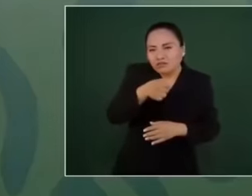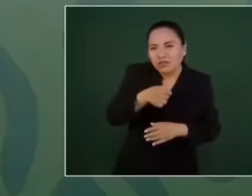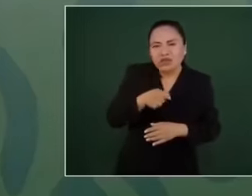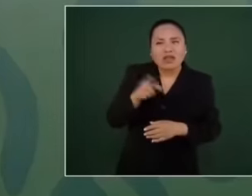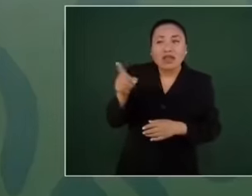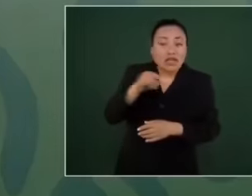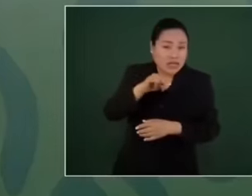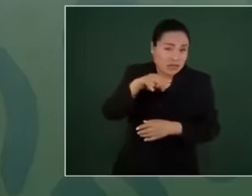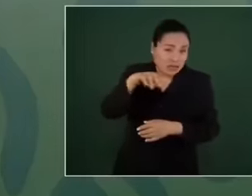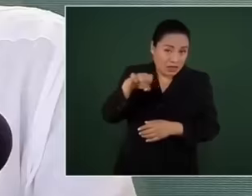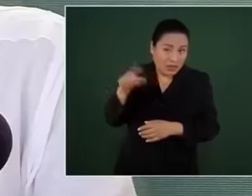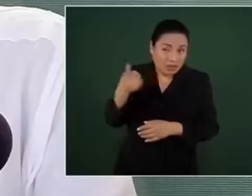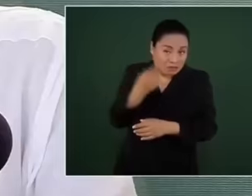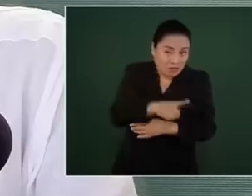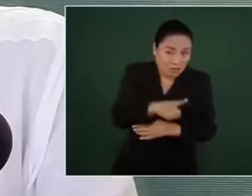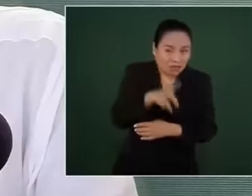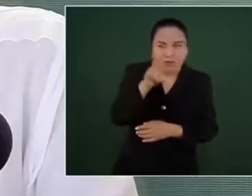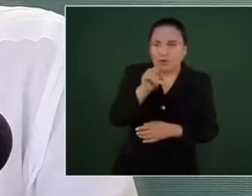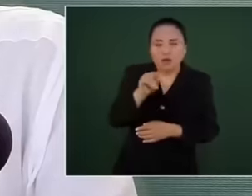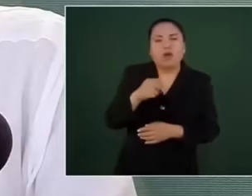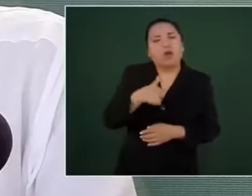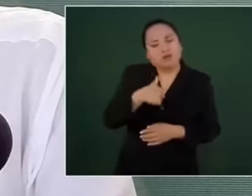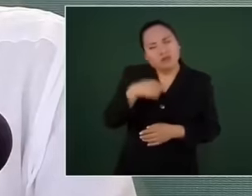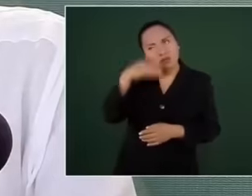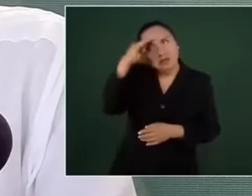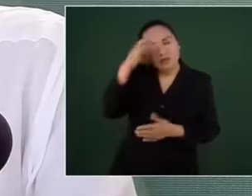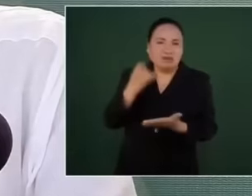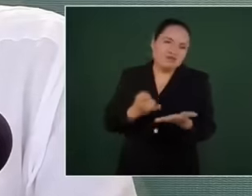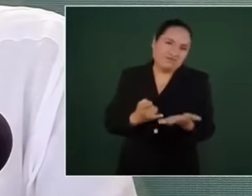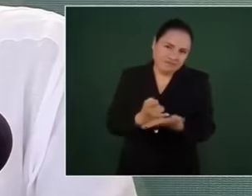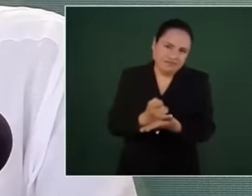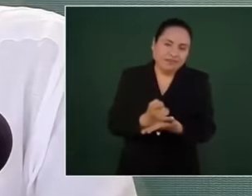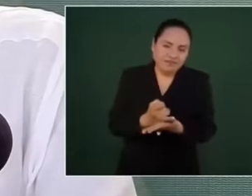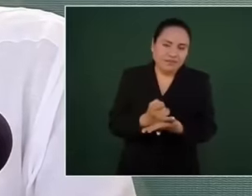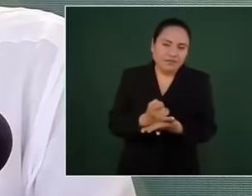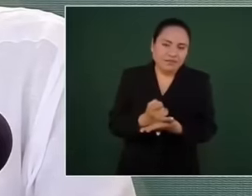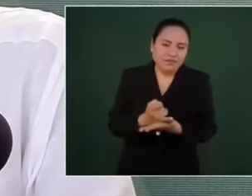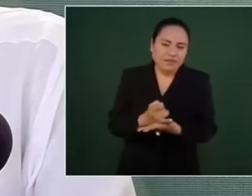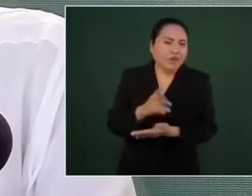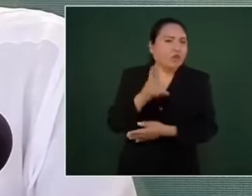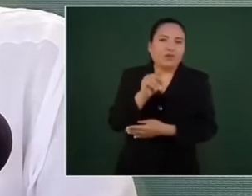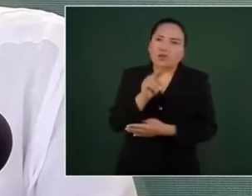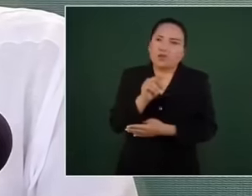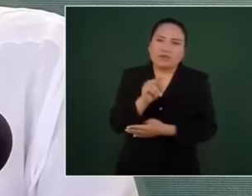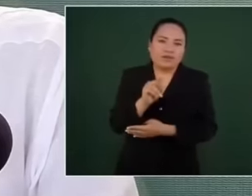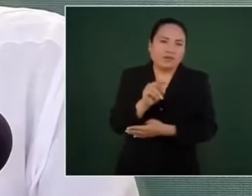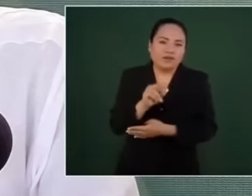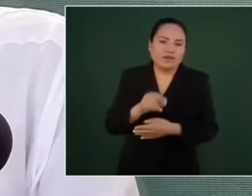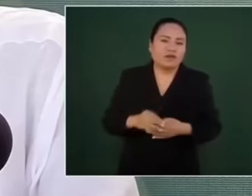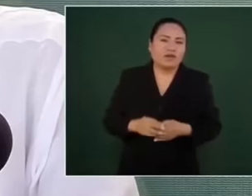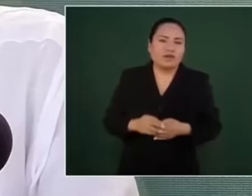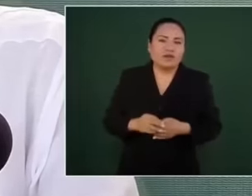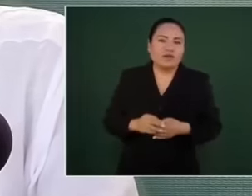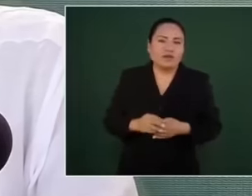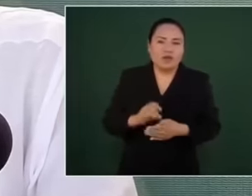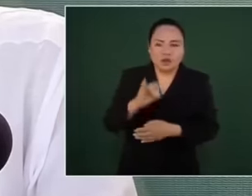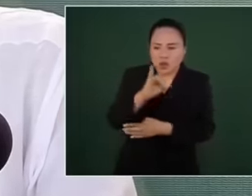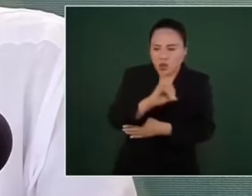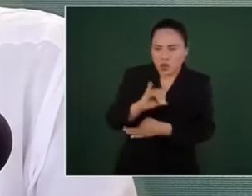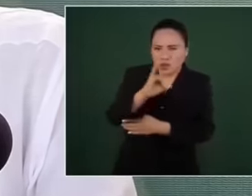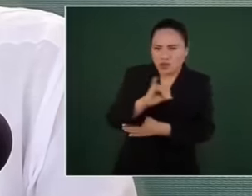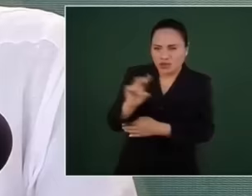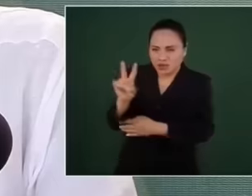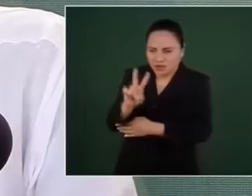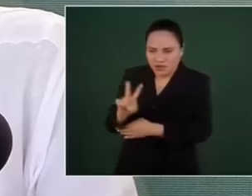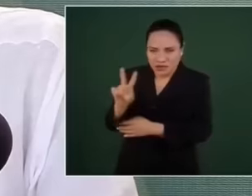valore. Bueno, finalmente, AMLO no es católico, AMLO es Dios, no, AMLO ya es blasfemia, amigo. Una cosa es que